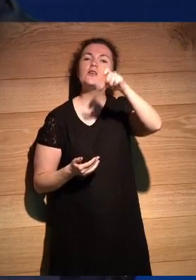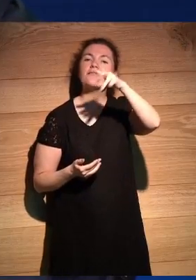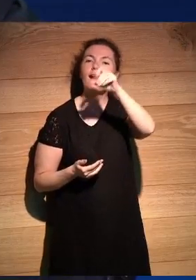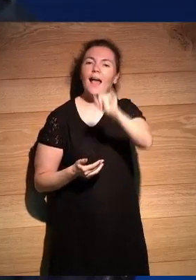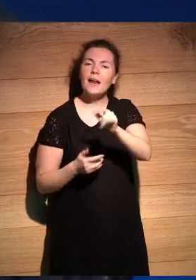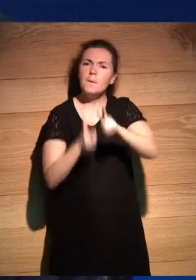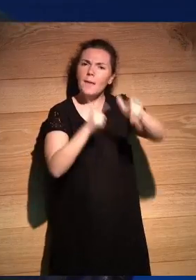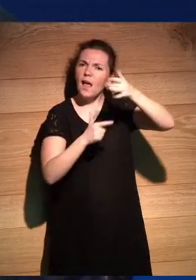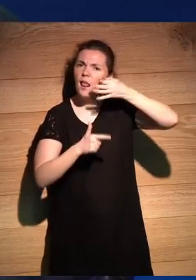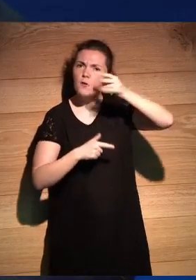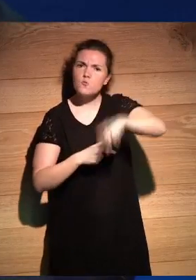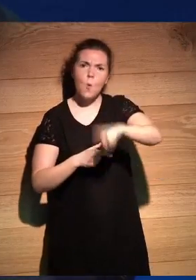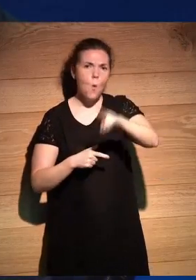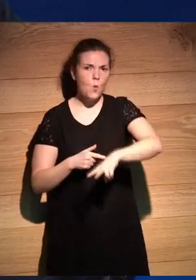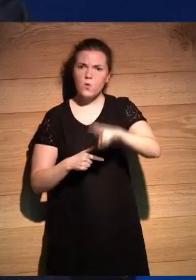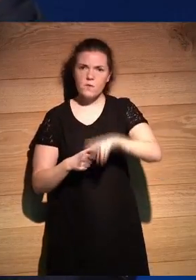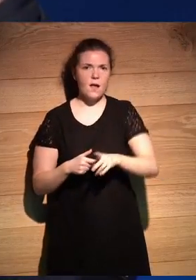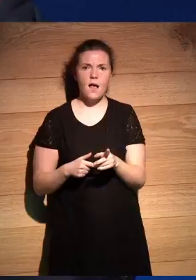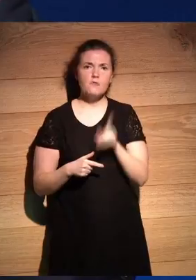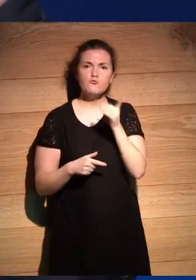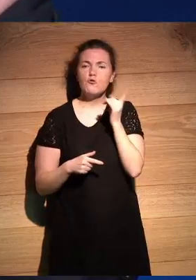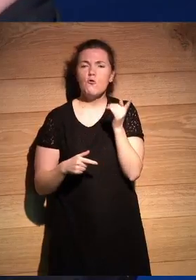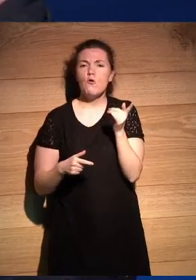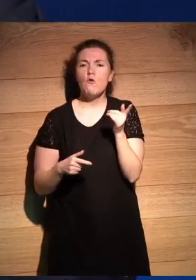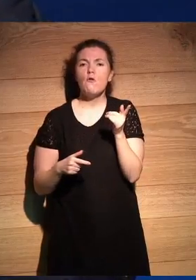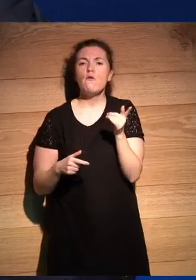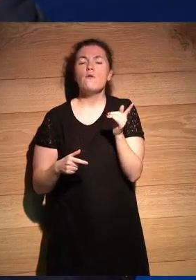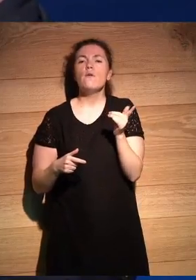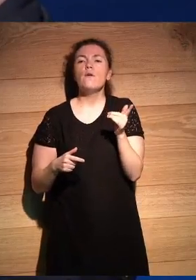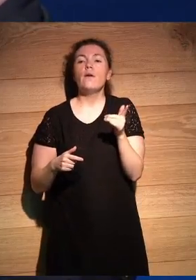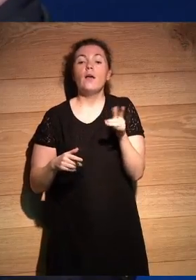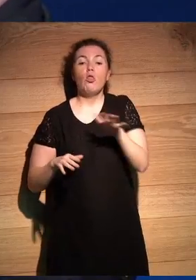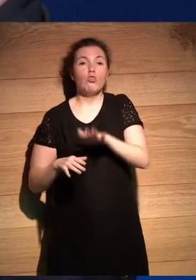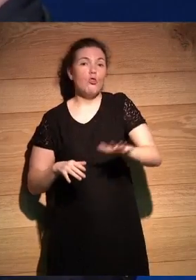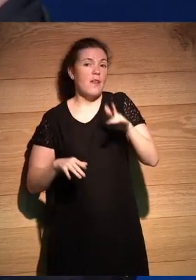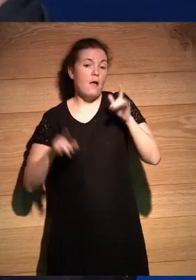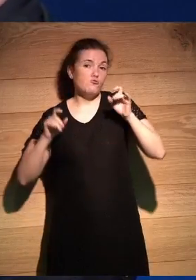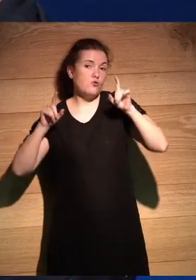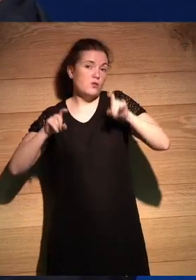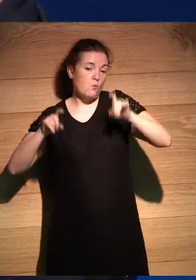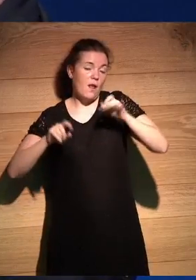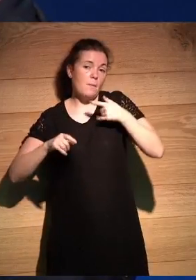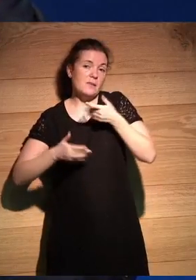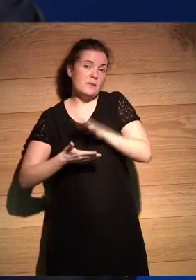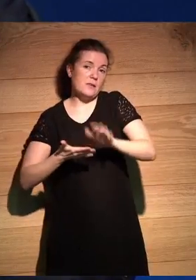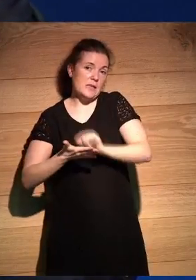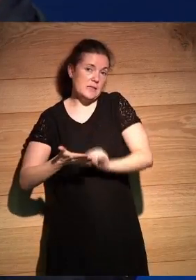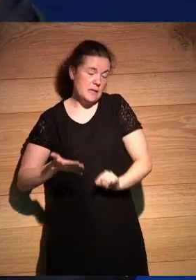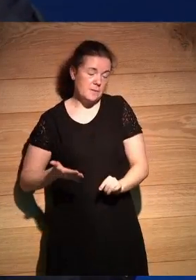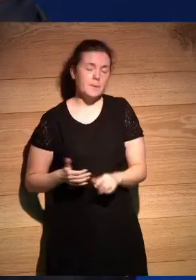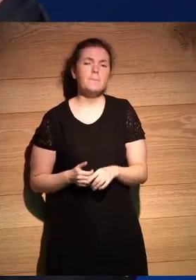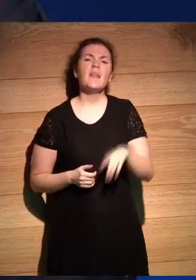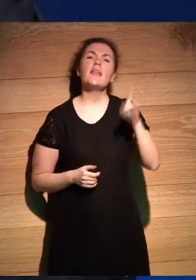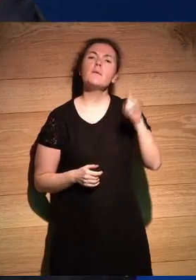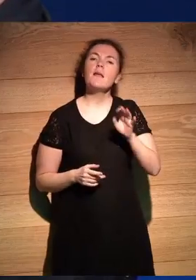más allá de los lugares donde se educaron y escribieron ¿no? y hay una contraseña